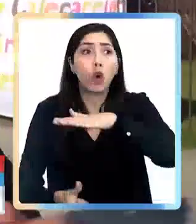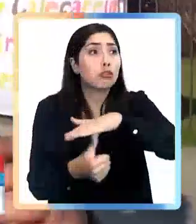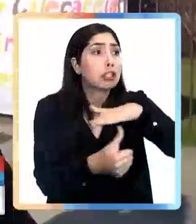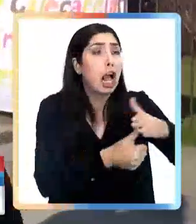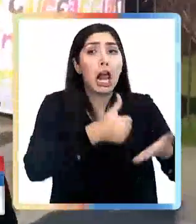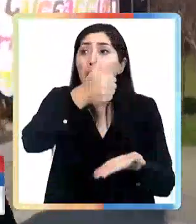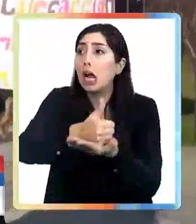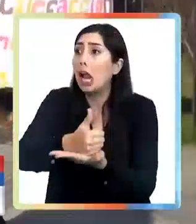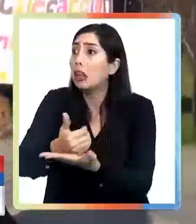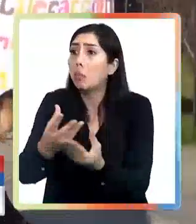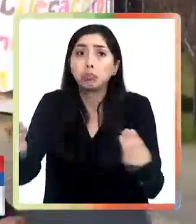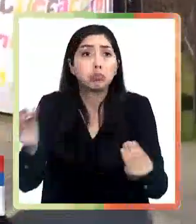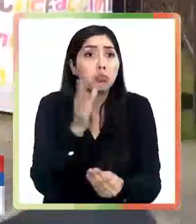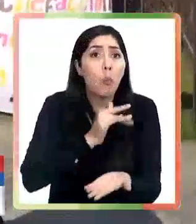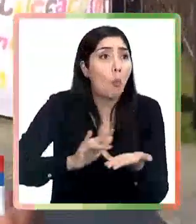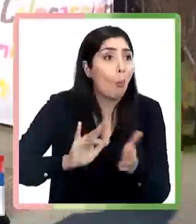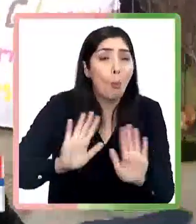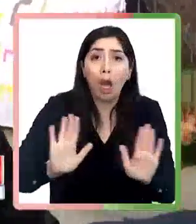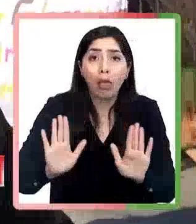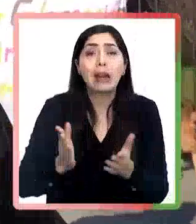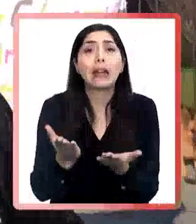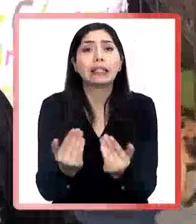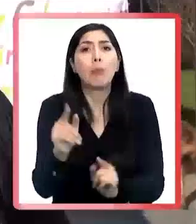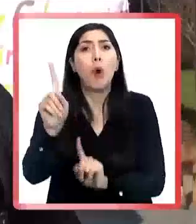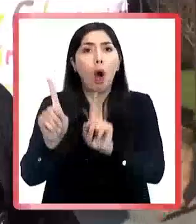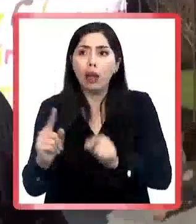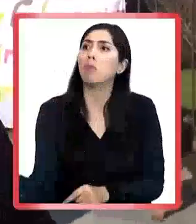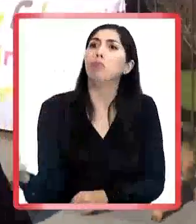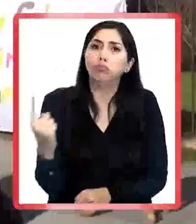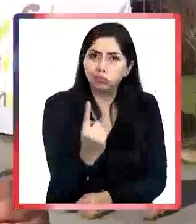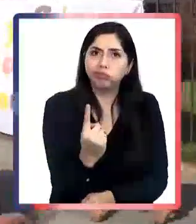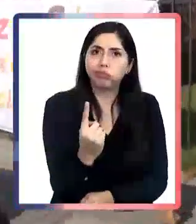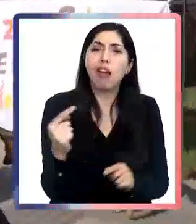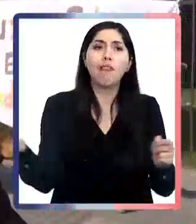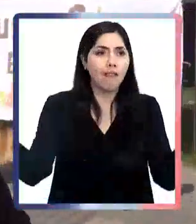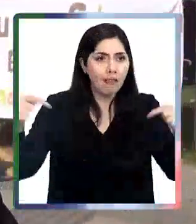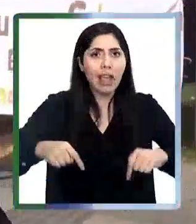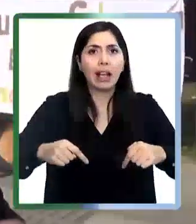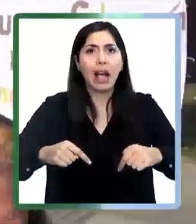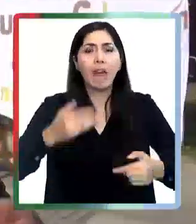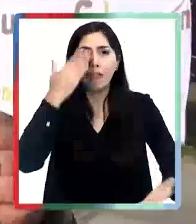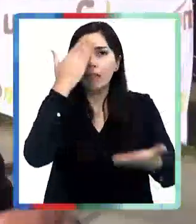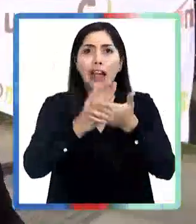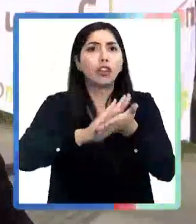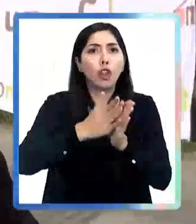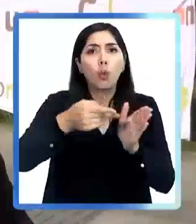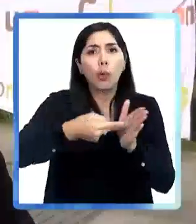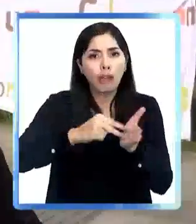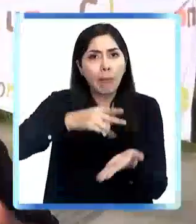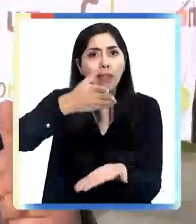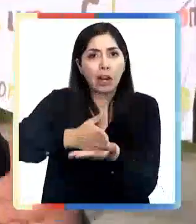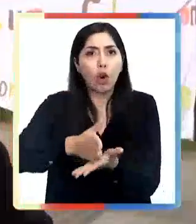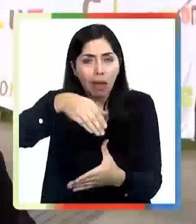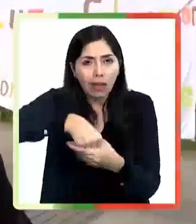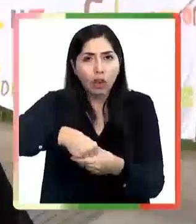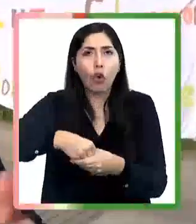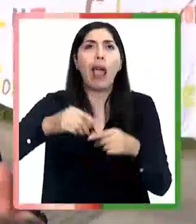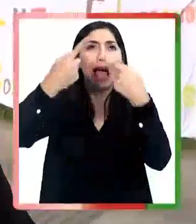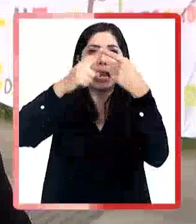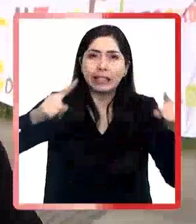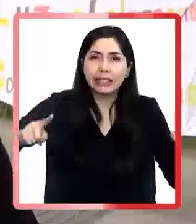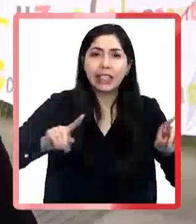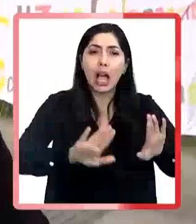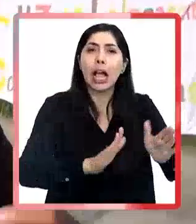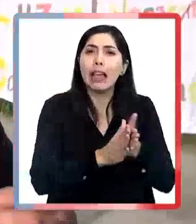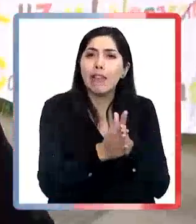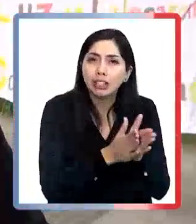hay alcalde, no hay nadie acá. Necesitamos que alguien se haga presente con todos los problemas que tiene el colegio. Electricidad,